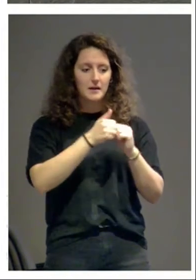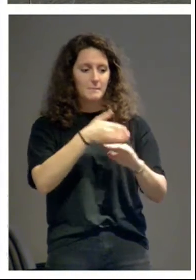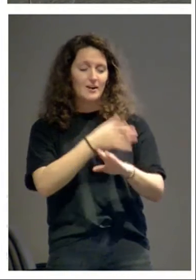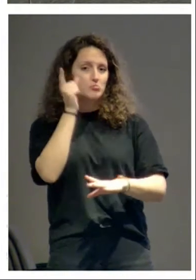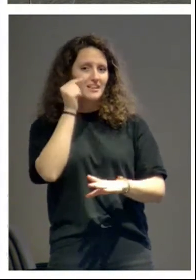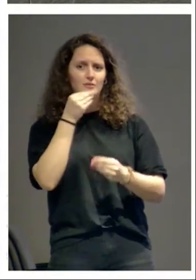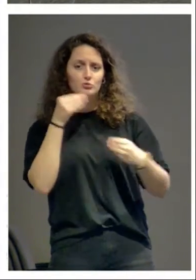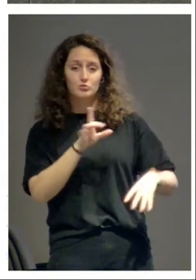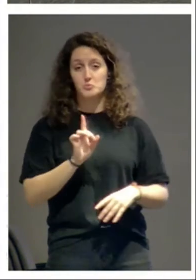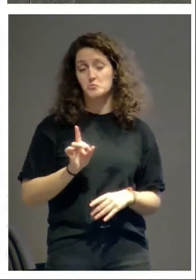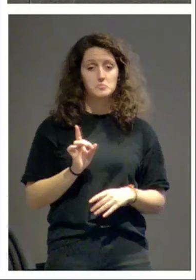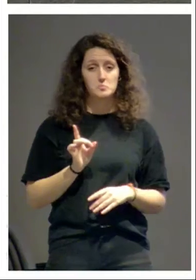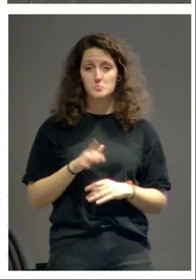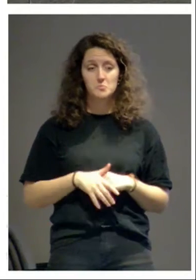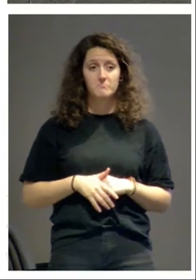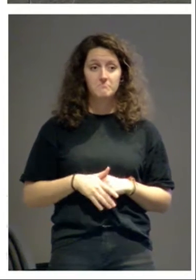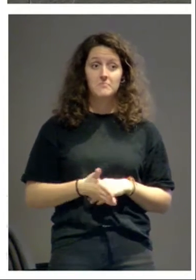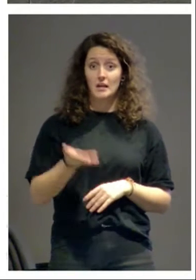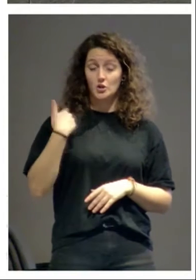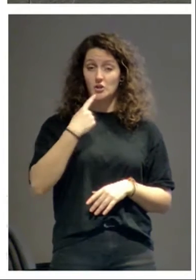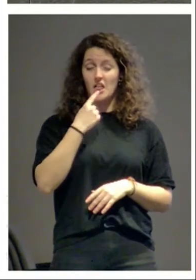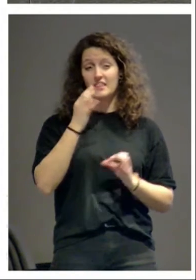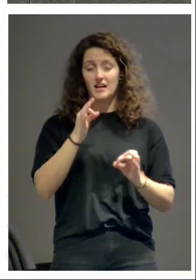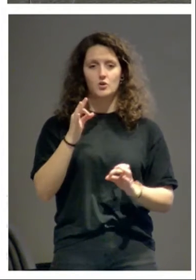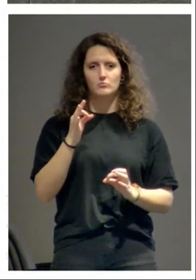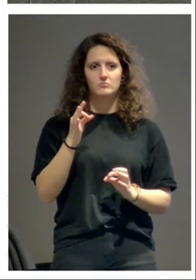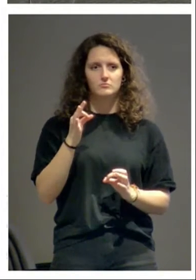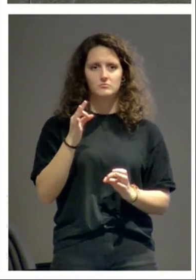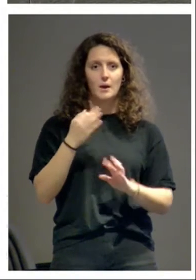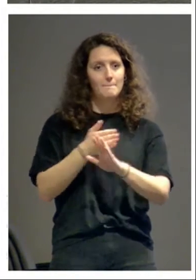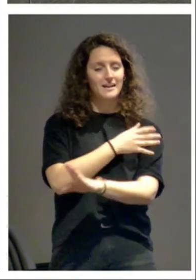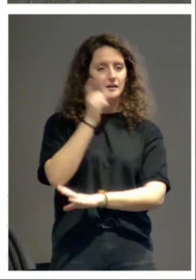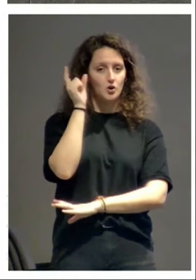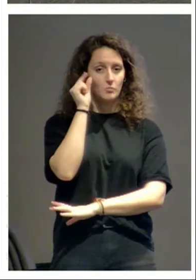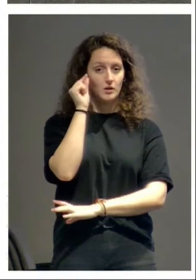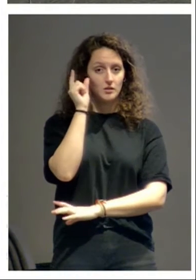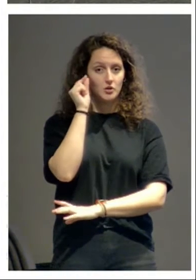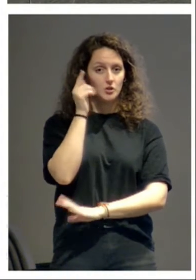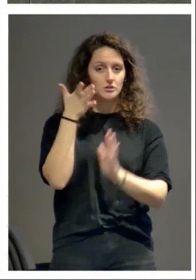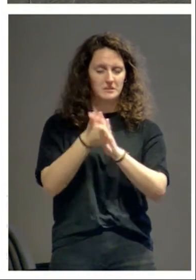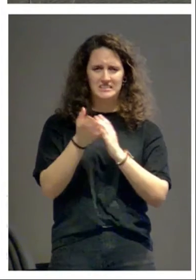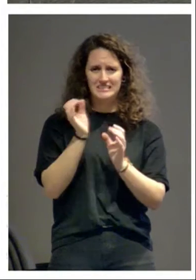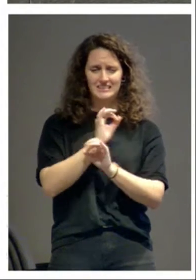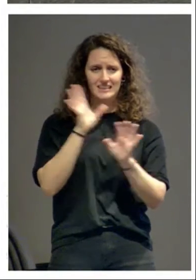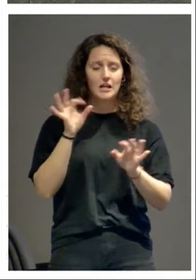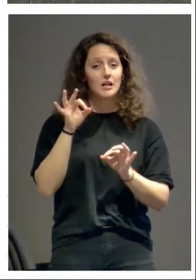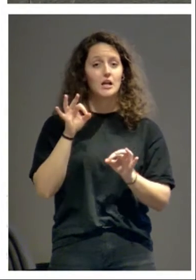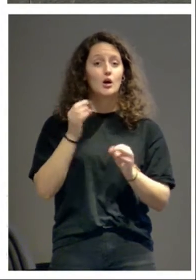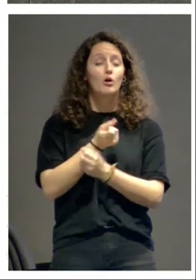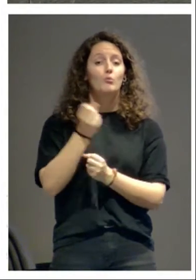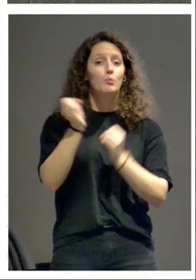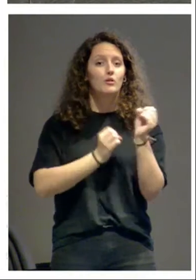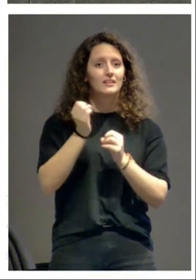El otro día aquí se trazó un panorama excelente del prerrománico. El porcentaje de edificios